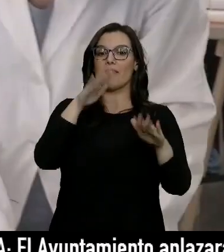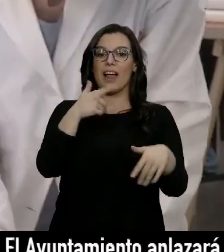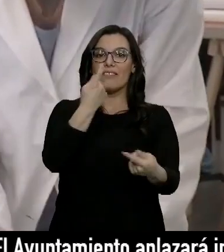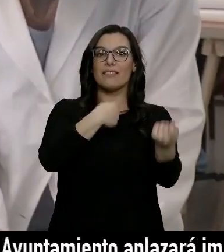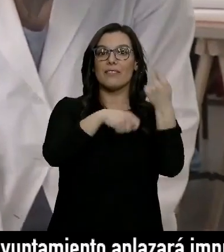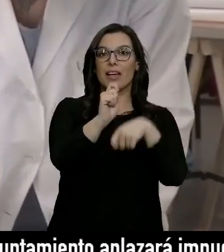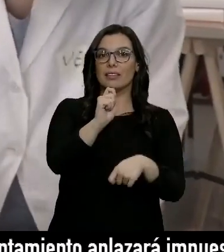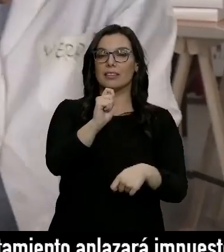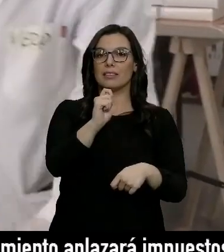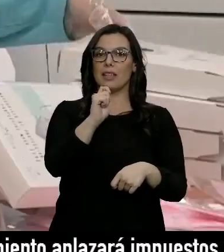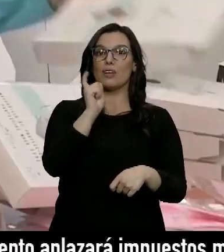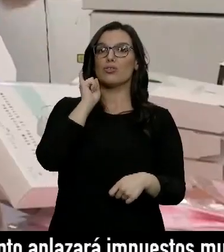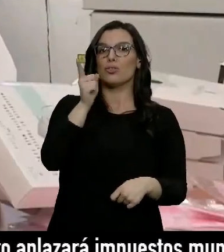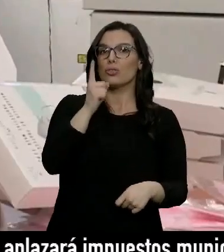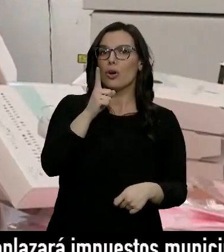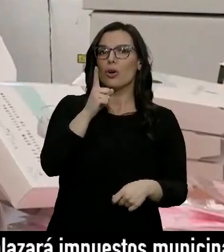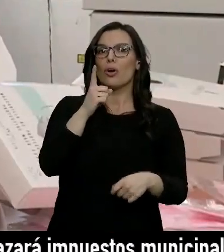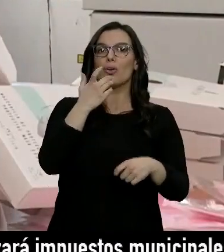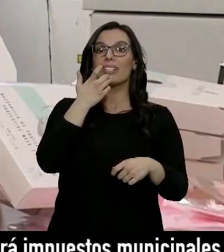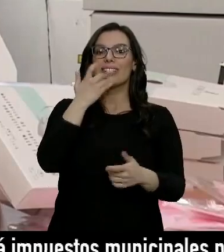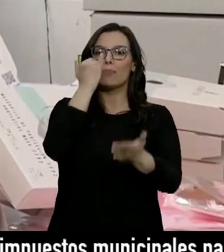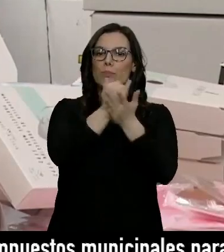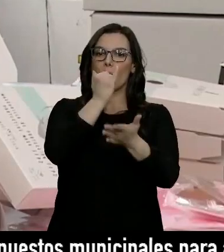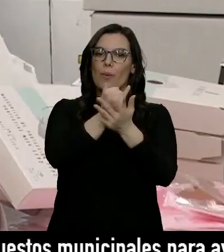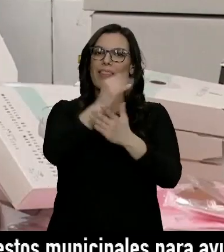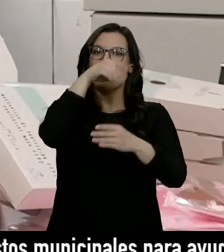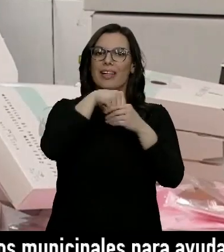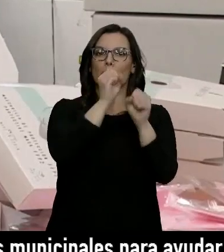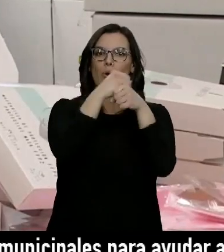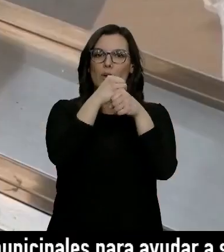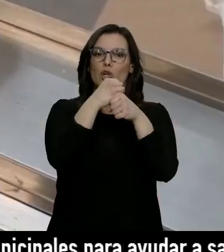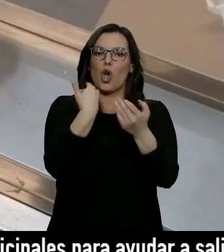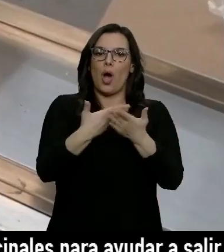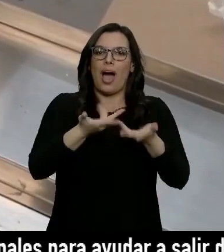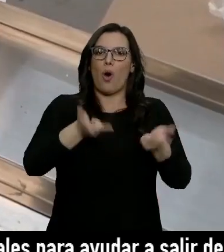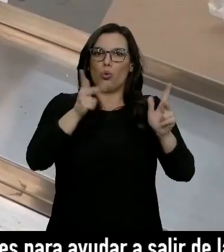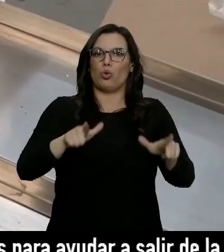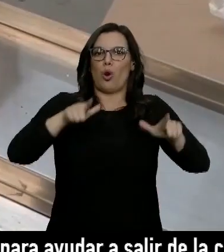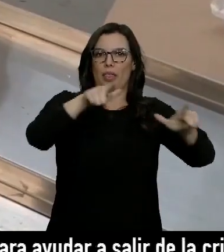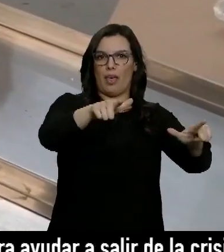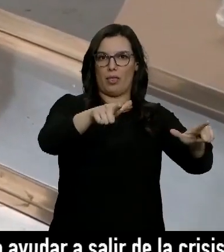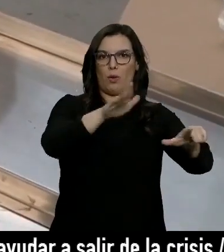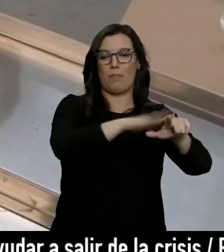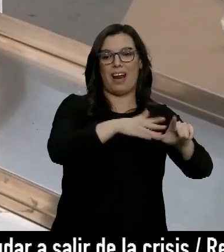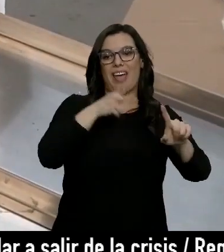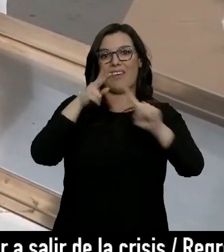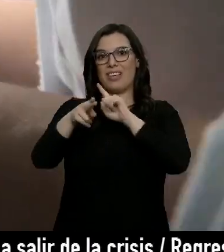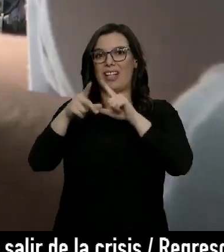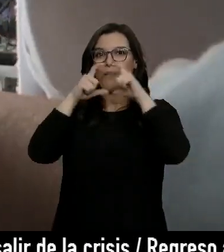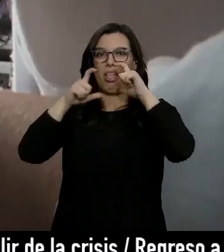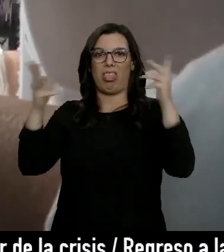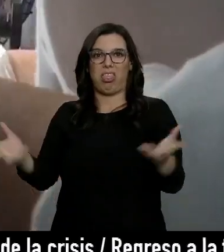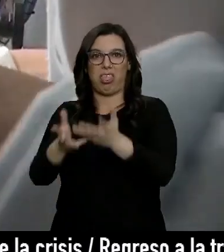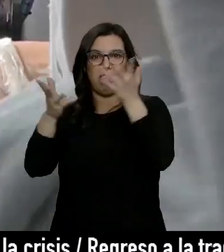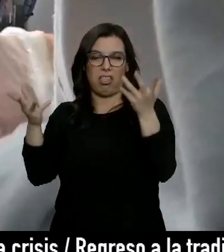ser vendidas como tal las mascarillas que hayan sido testadas por laboratorios autorizados y así reducir en la medida de lo posible las que